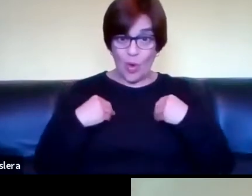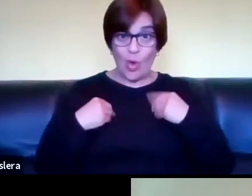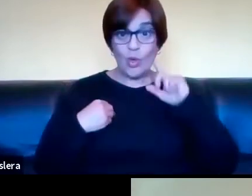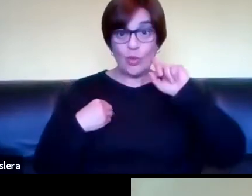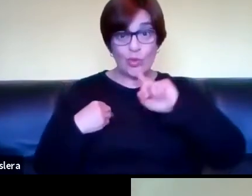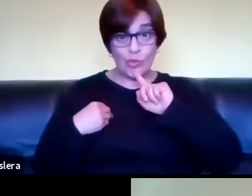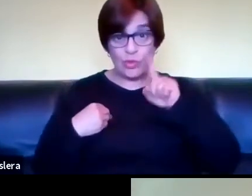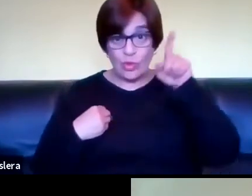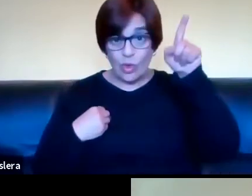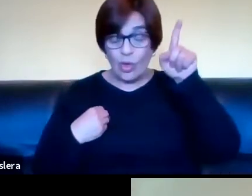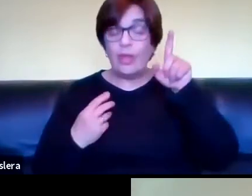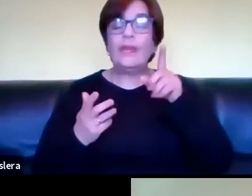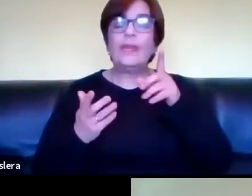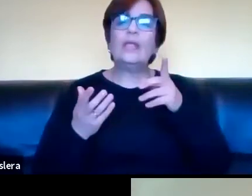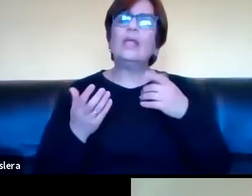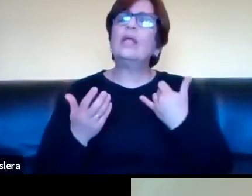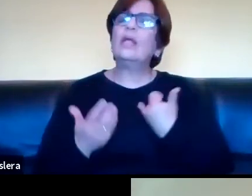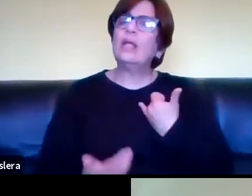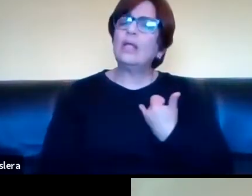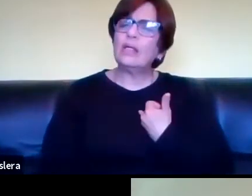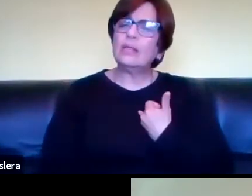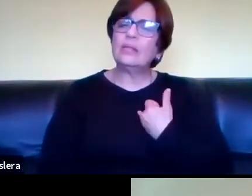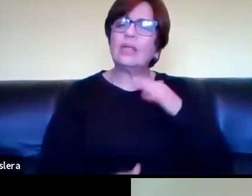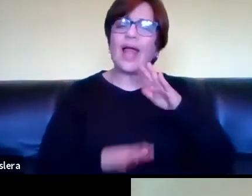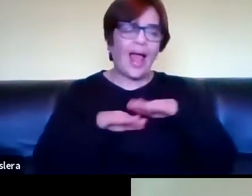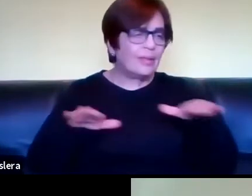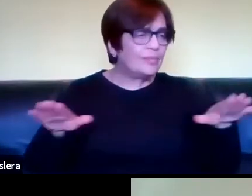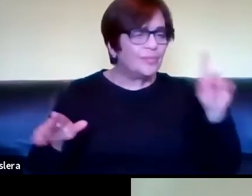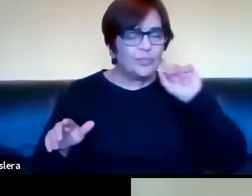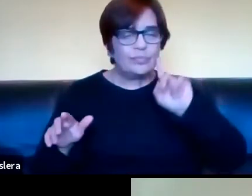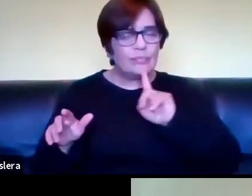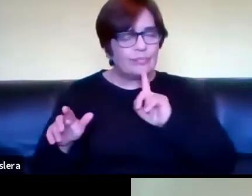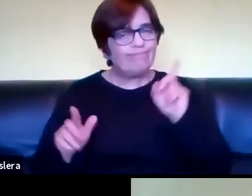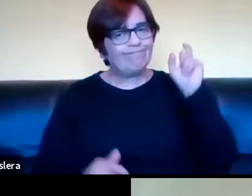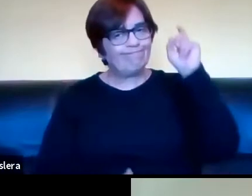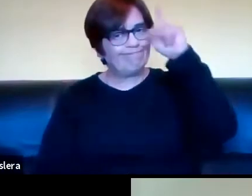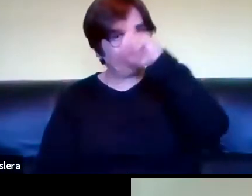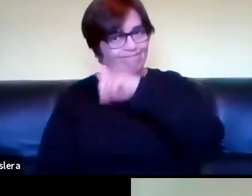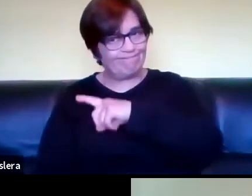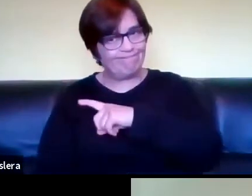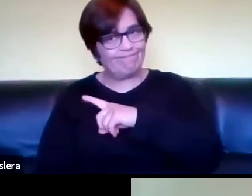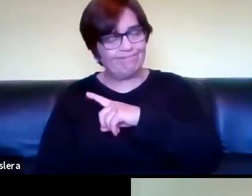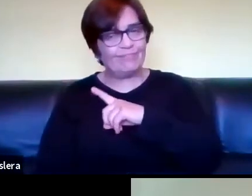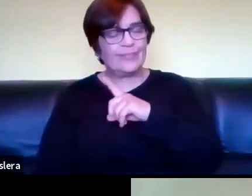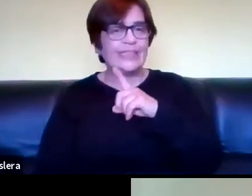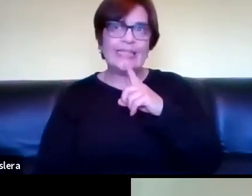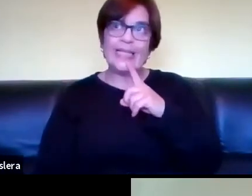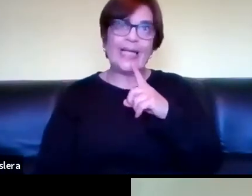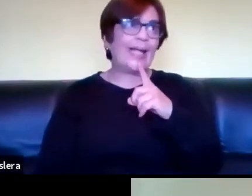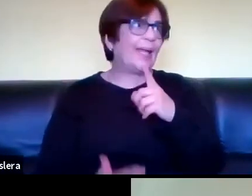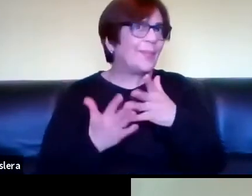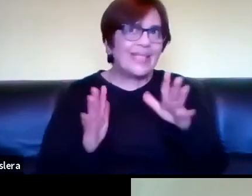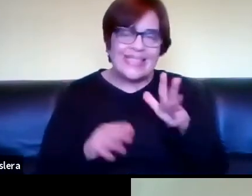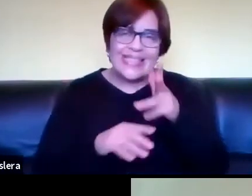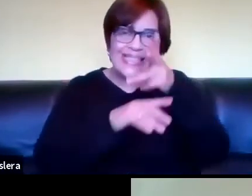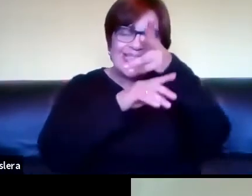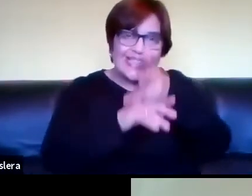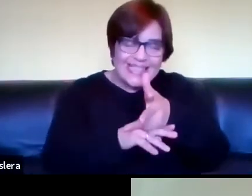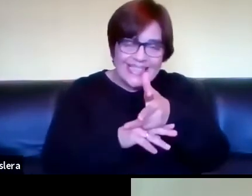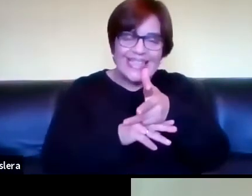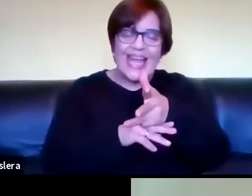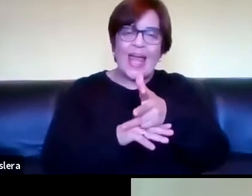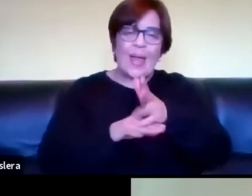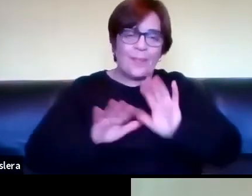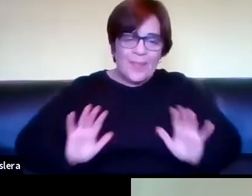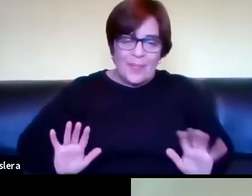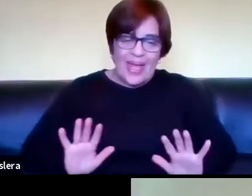sordos y cómo le costaba a los sordos entrar en este registro digamos de esta